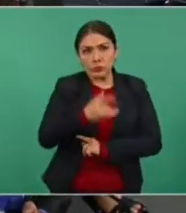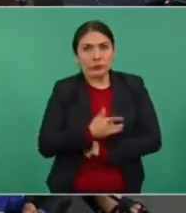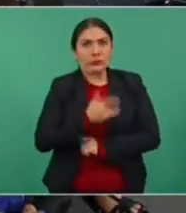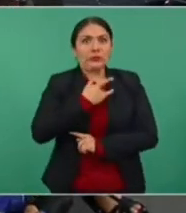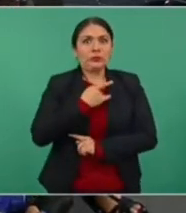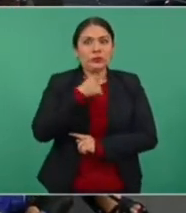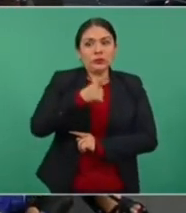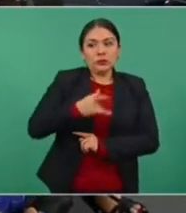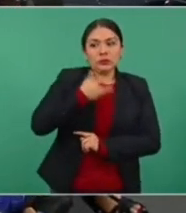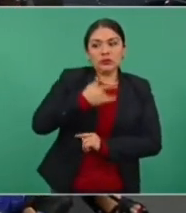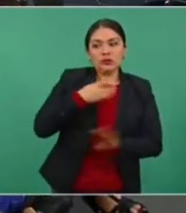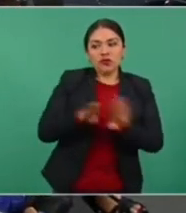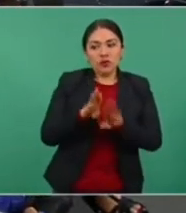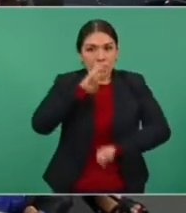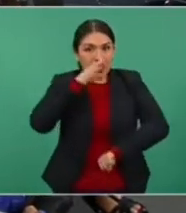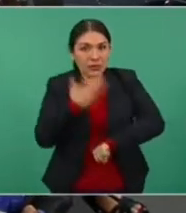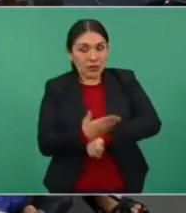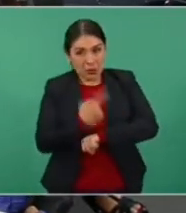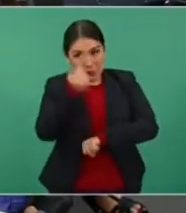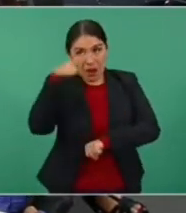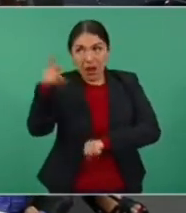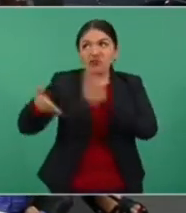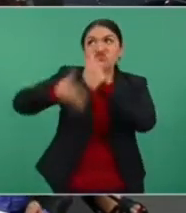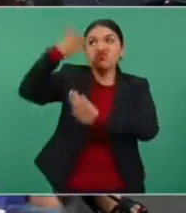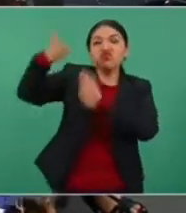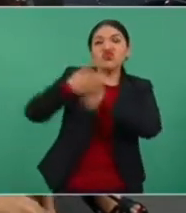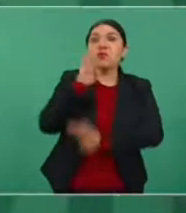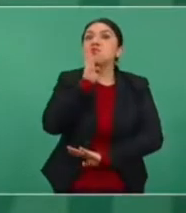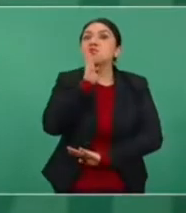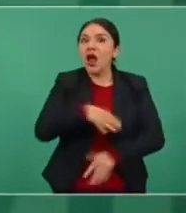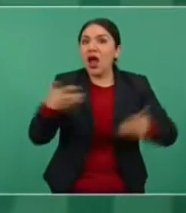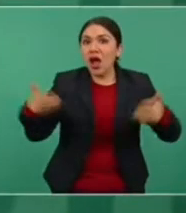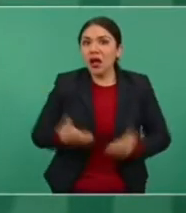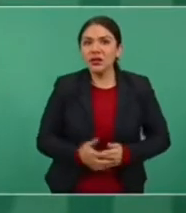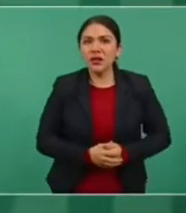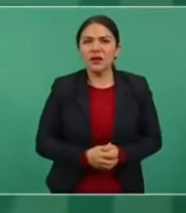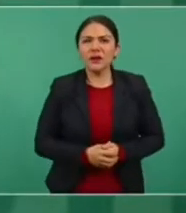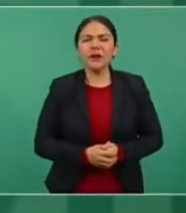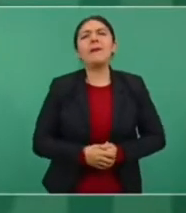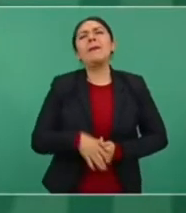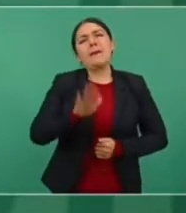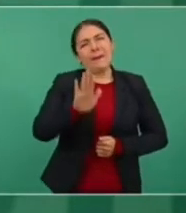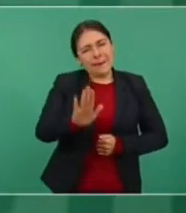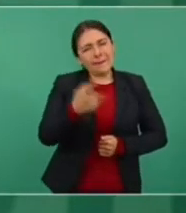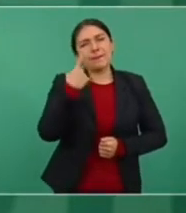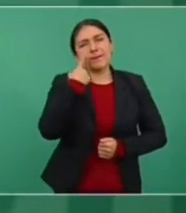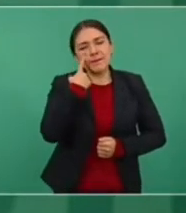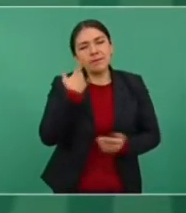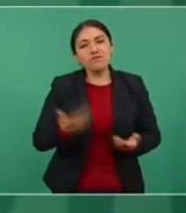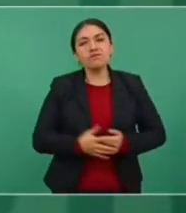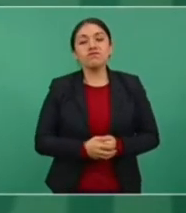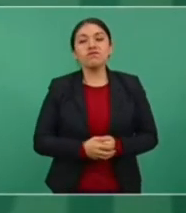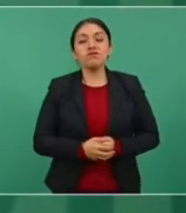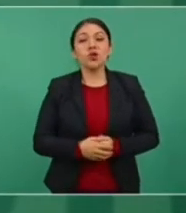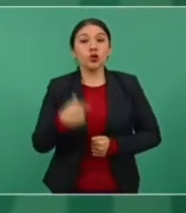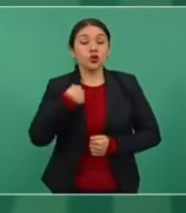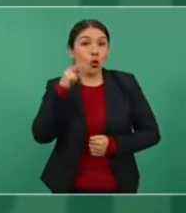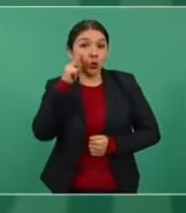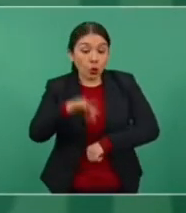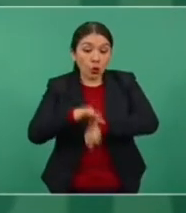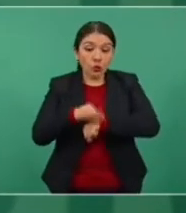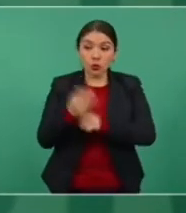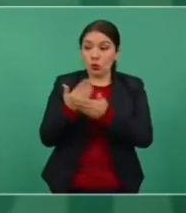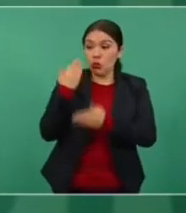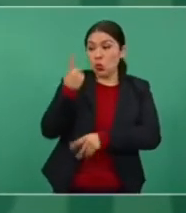responsable por esta mala construcción de una línea dos. Bueno, mire usted, lo que vi la semana